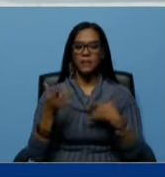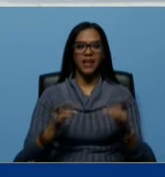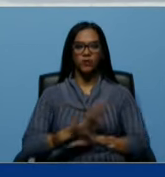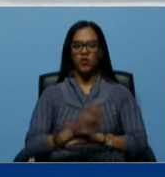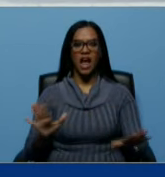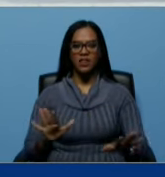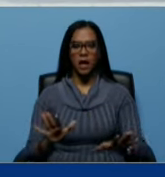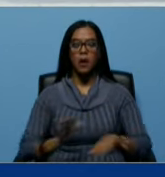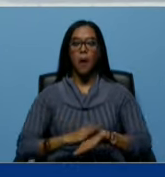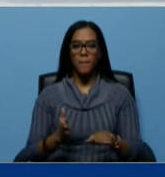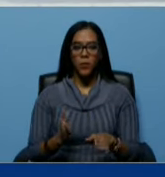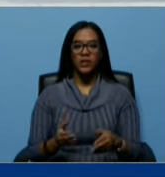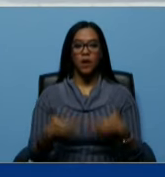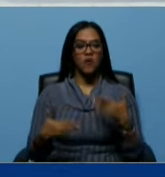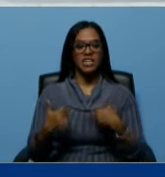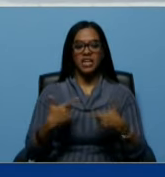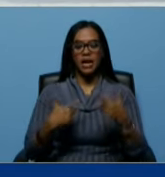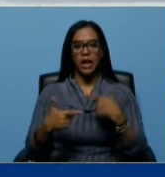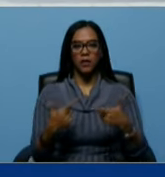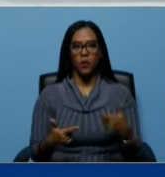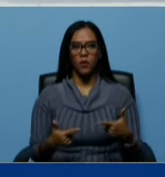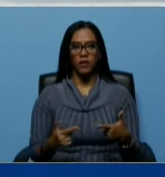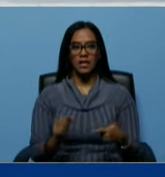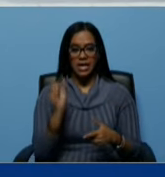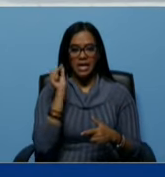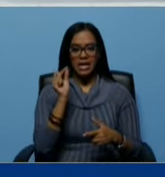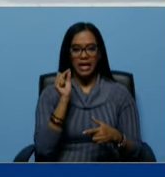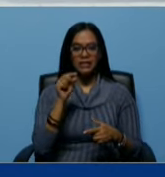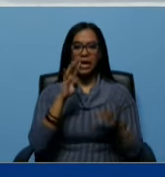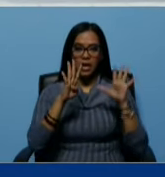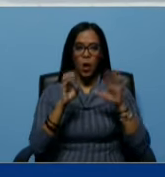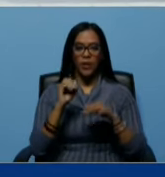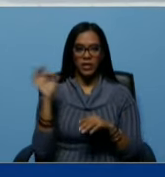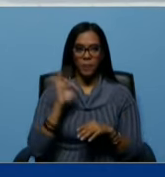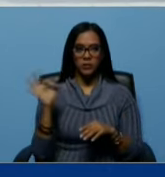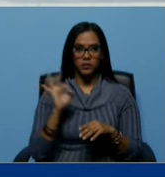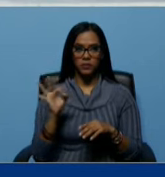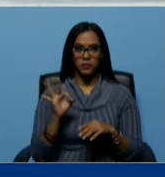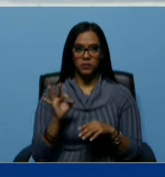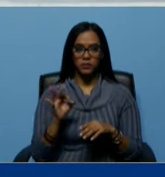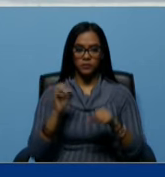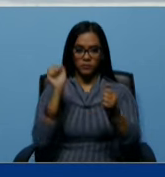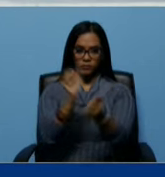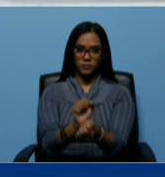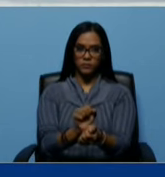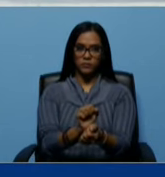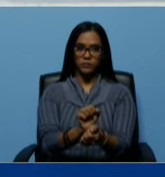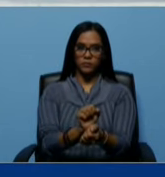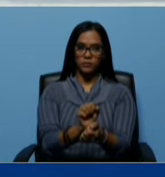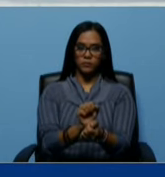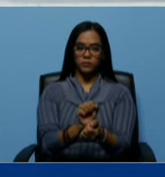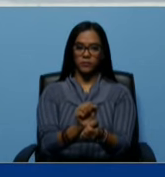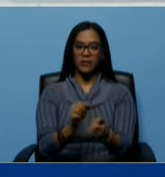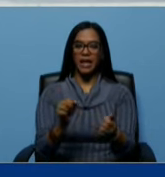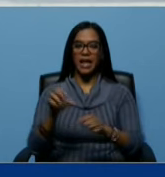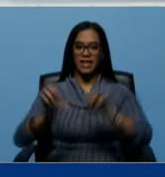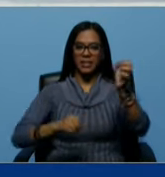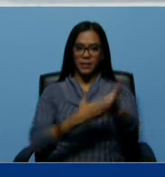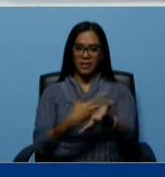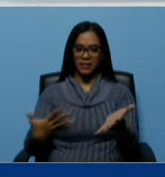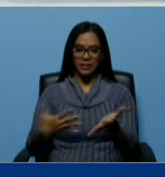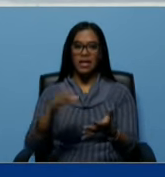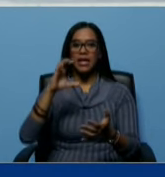porque es un acelerador y casi el 90% de los capturados el examen de sangre dio resultado